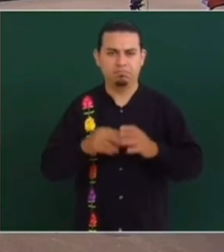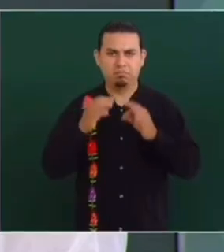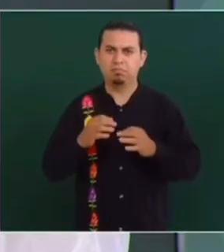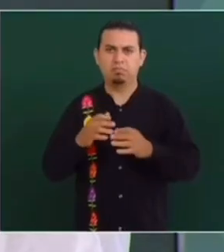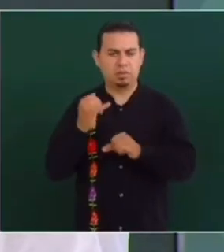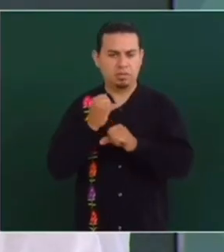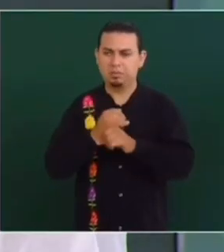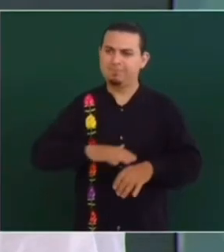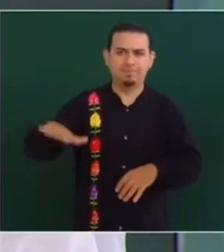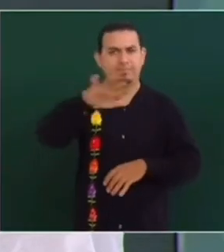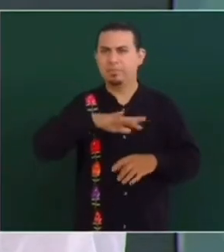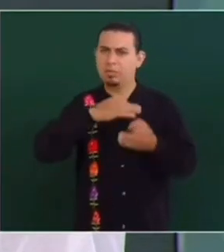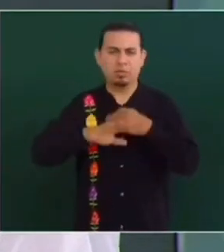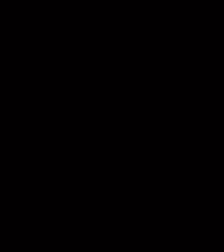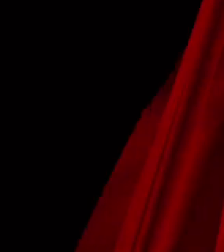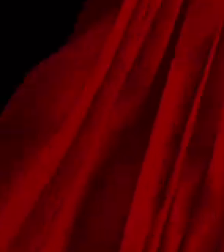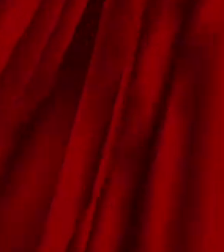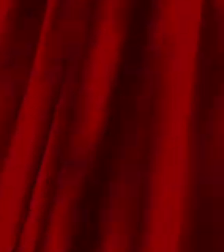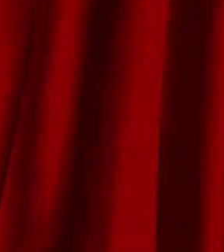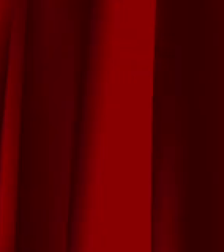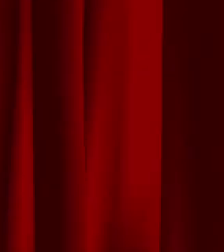está garantizado que va a haber internet para todos.